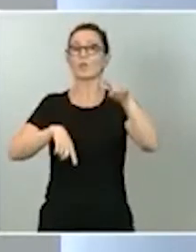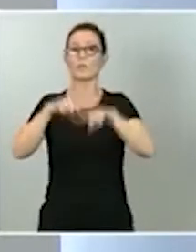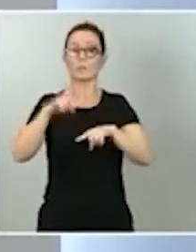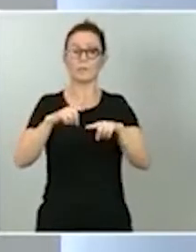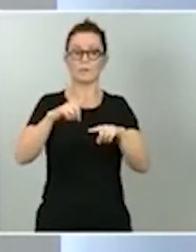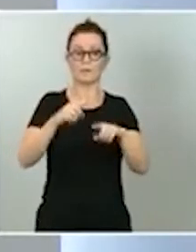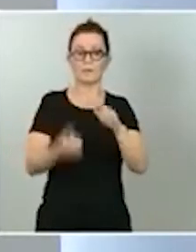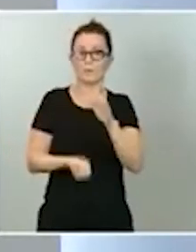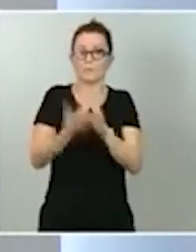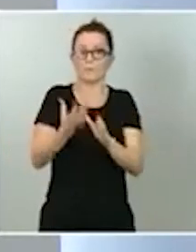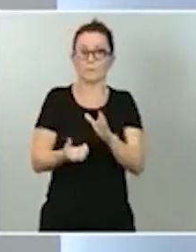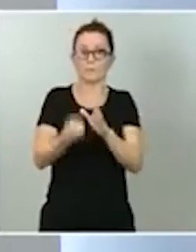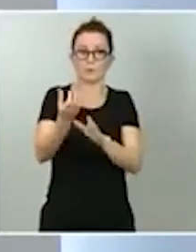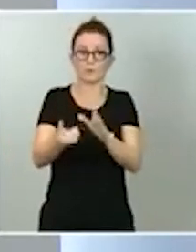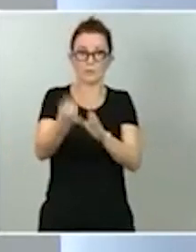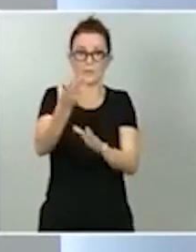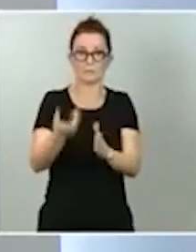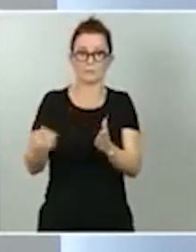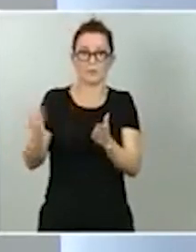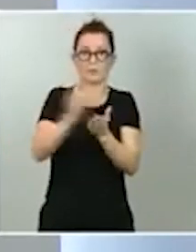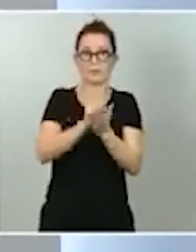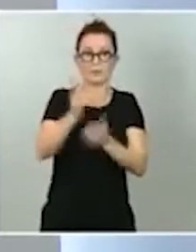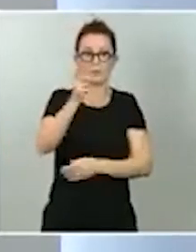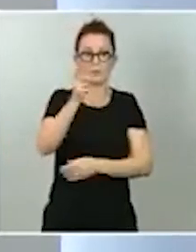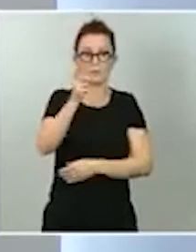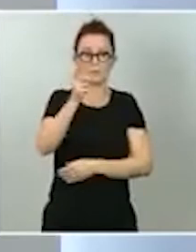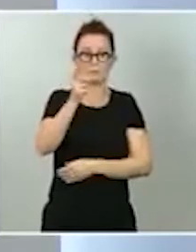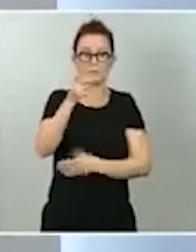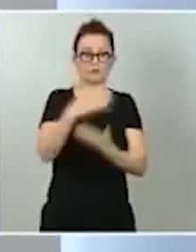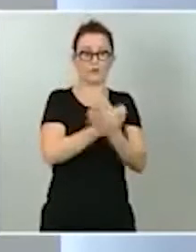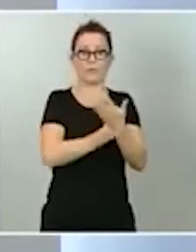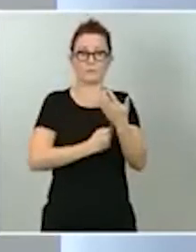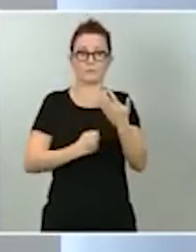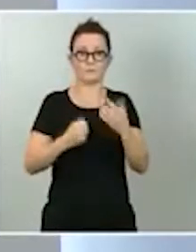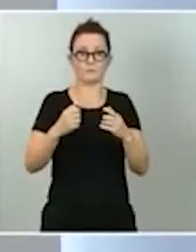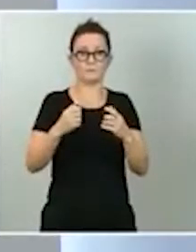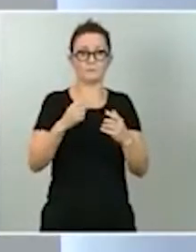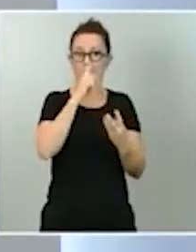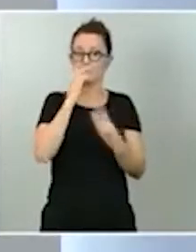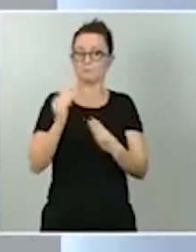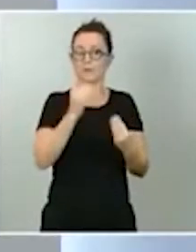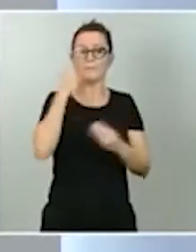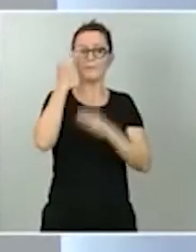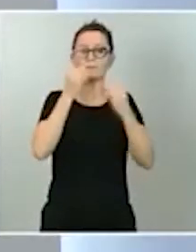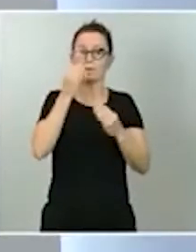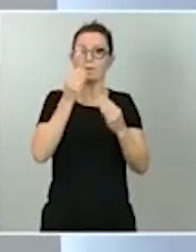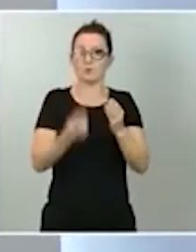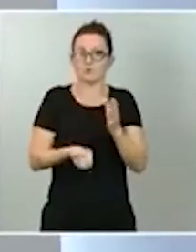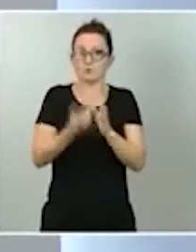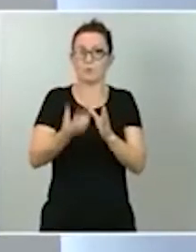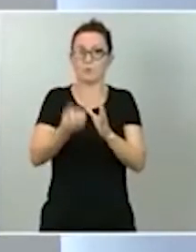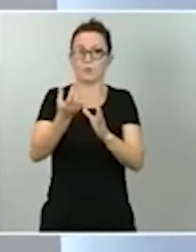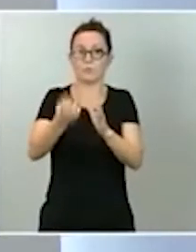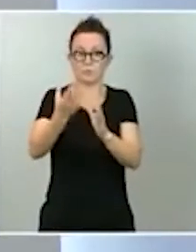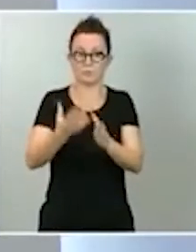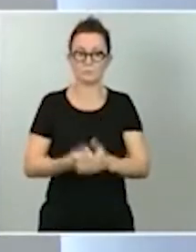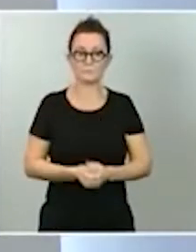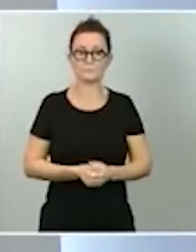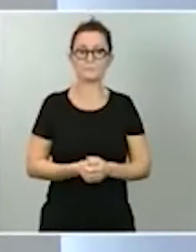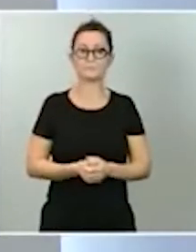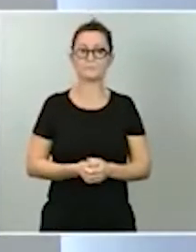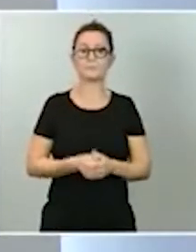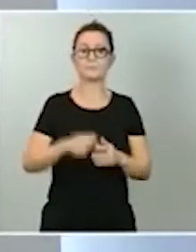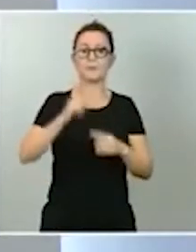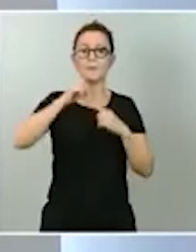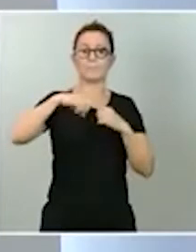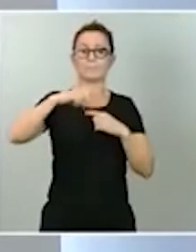que todos los escenarios preveían que se podrían seguir produciendo. Con respecto a los meses futuros, lo que